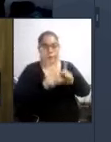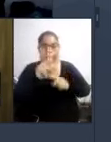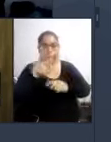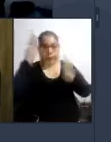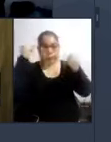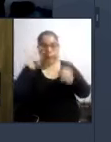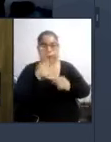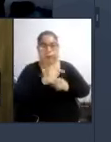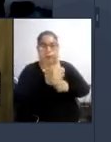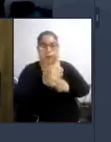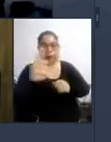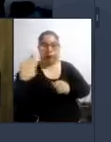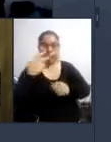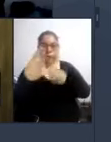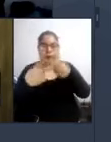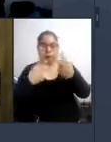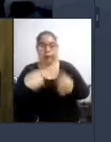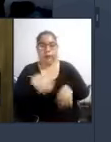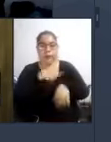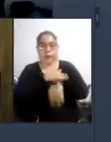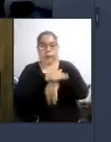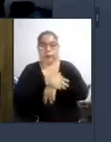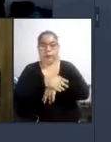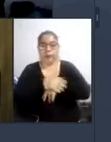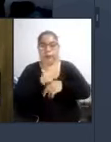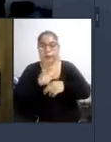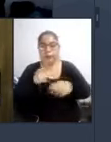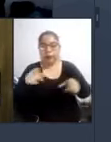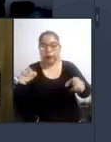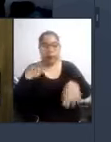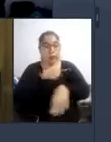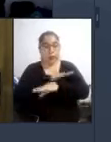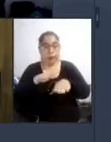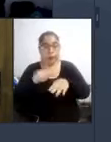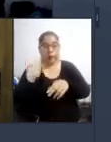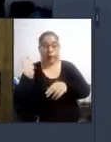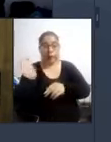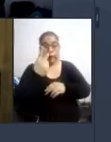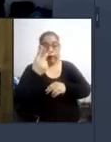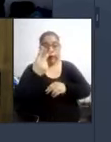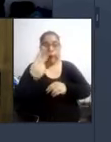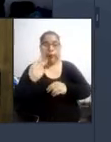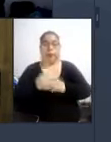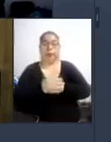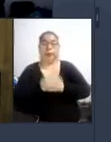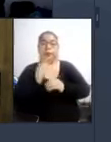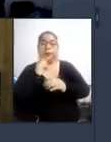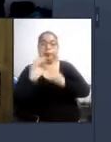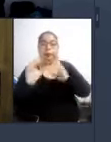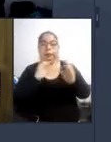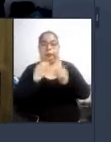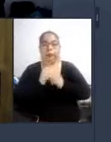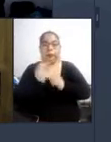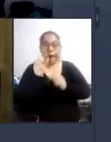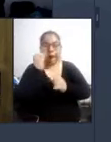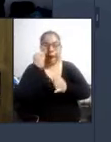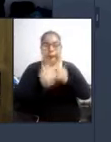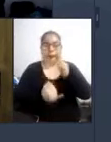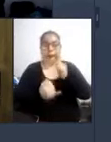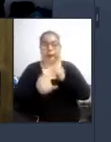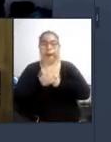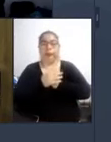como lo hemos tenido en esta tarde vamos a terminar con esta segunda parte de el conversatorio ya casi casi la parte final